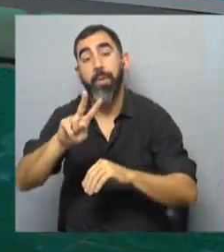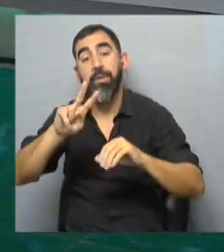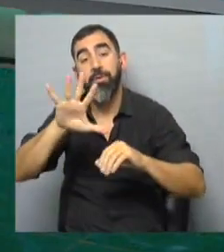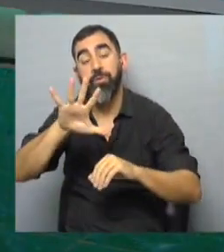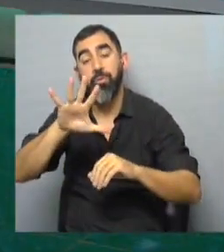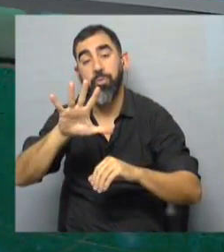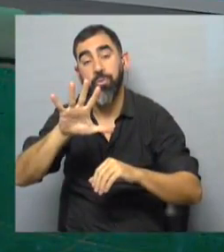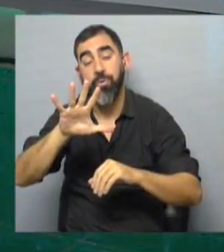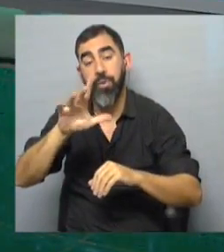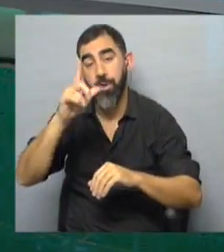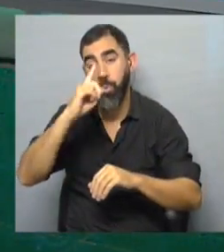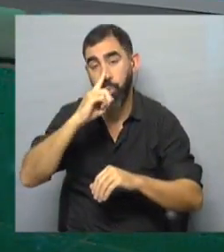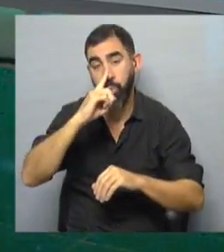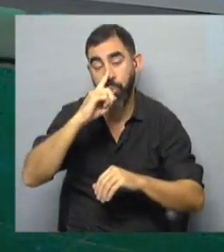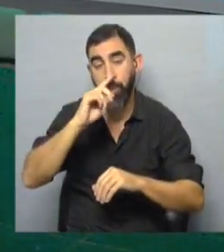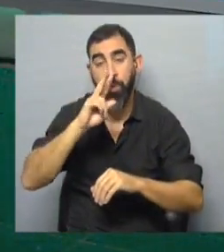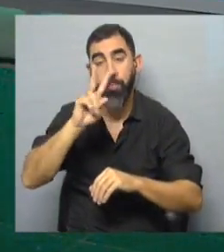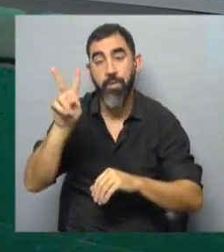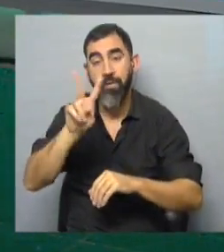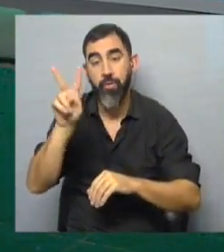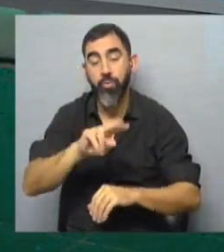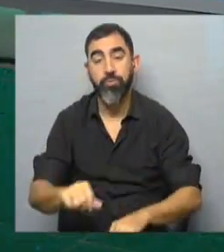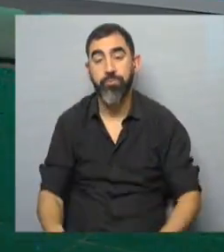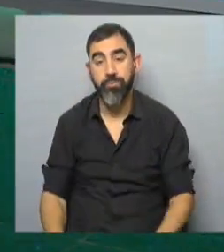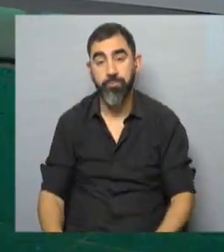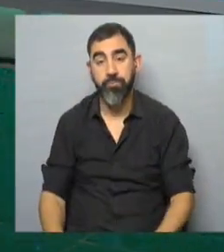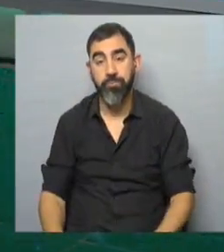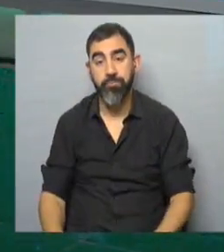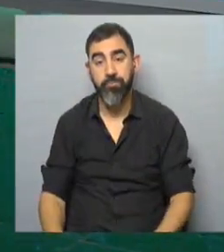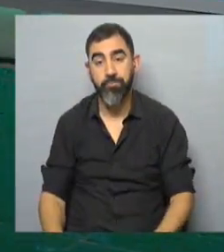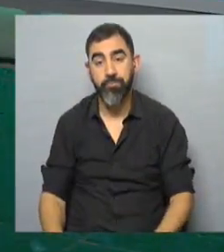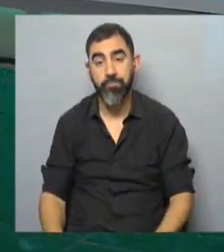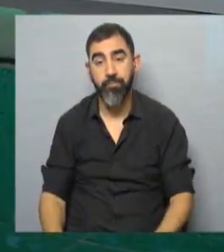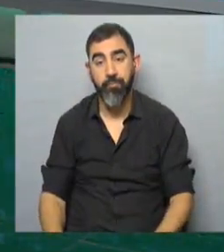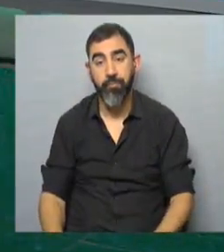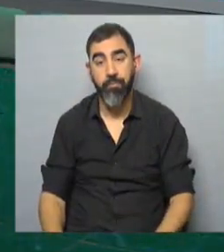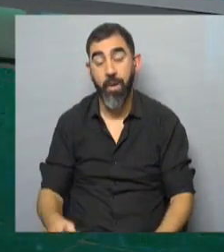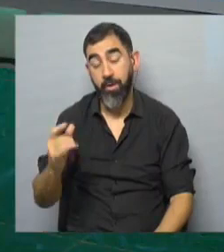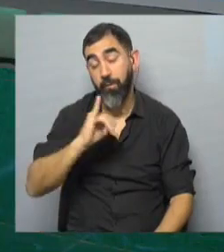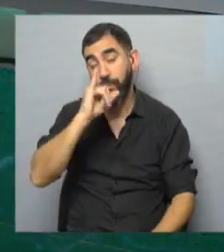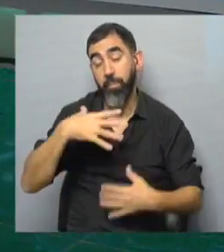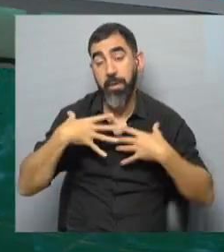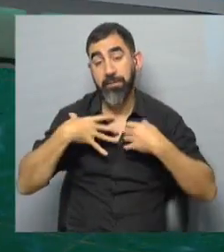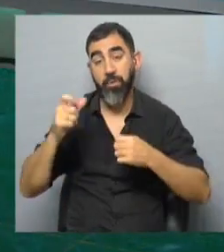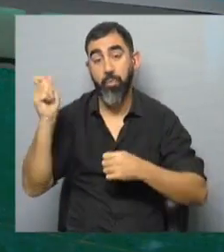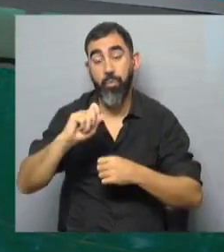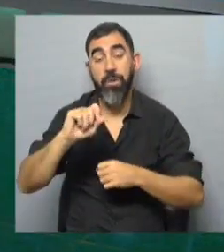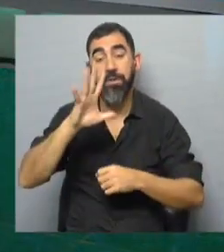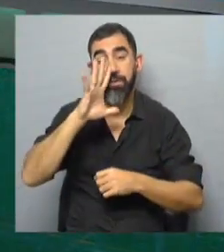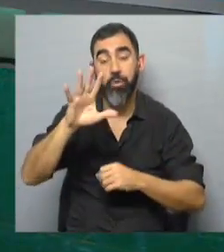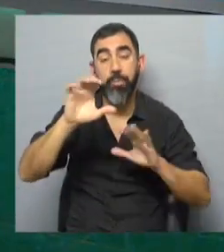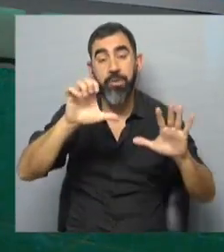de junio de 2022. Correcto. Por este informe se registraron ayer, según lo que informa Salud Pública y el SINAE, 5